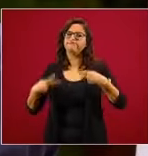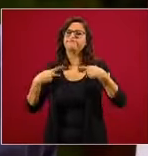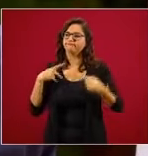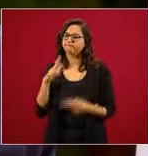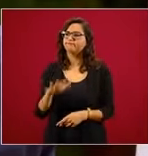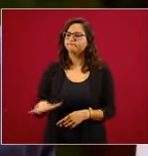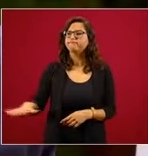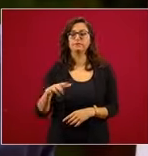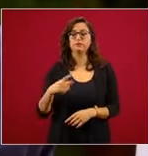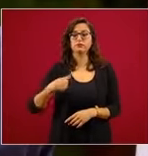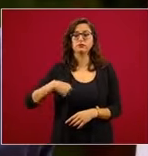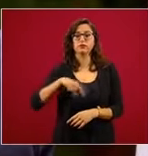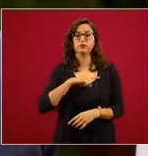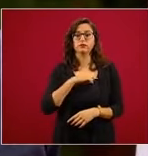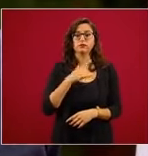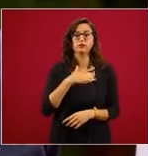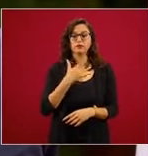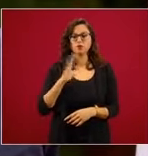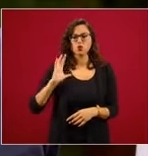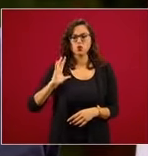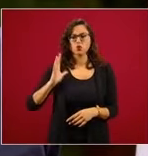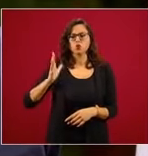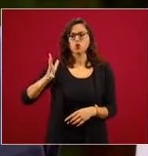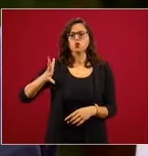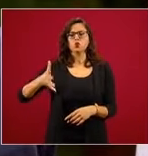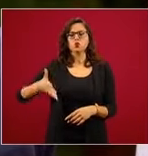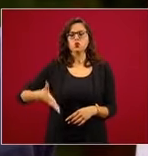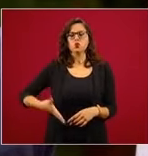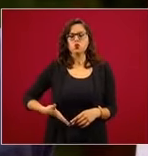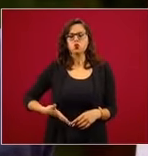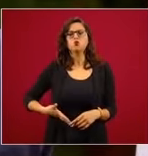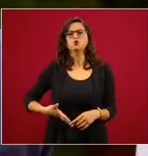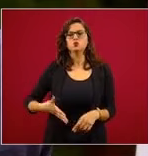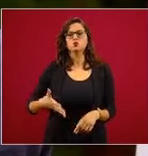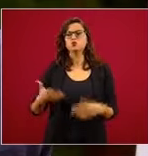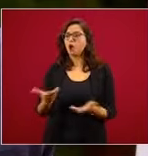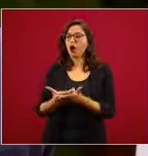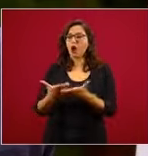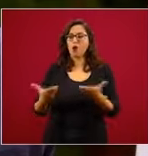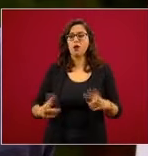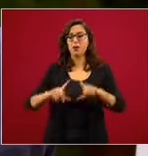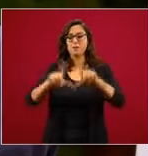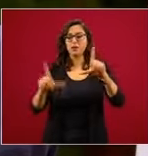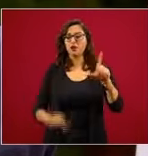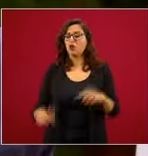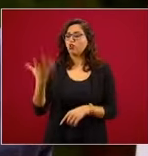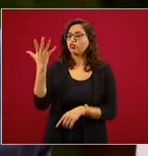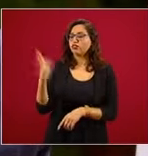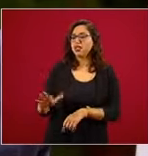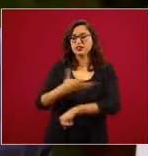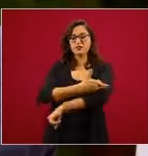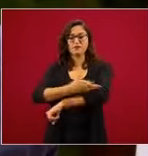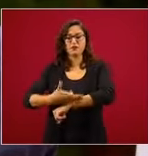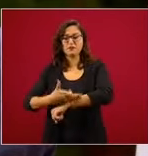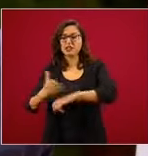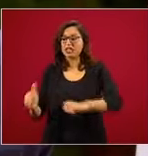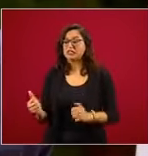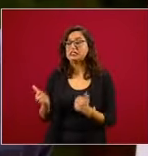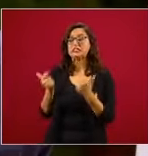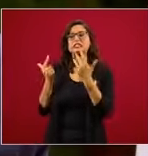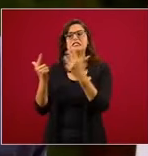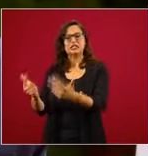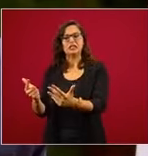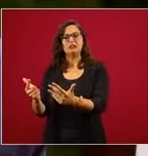motivo de orgullo poder decir que en siete de cada diez familias está llegando cuando menos